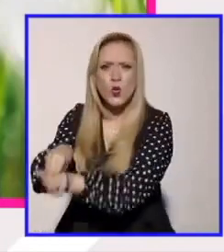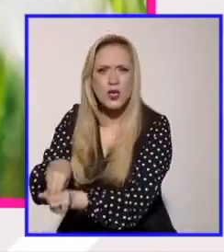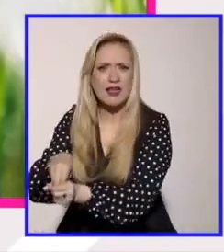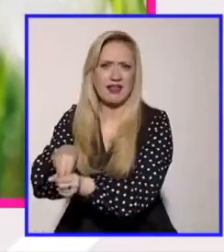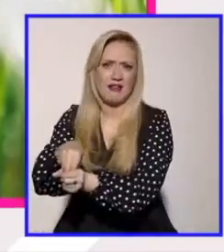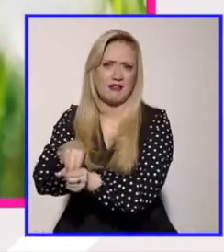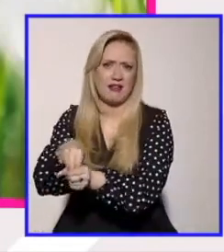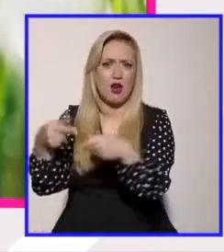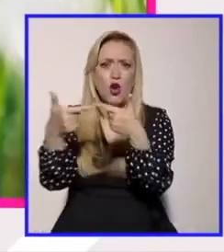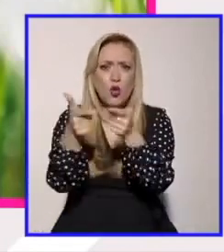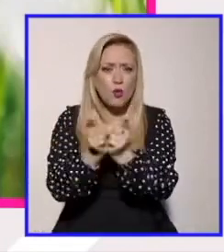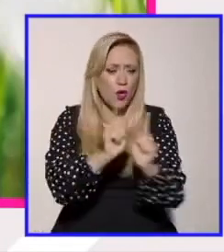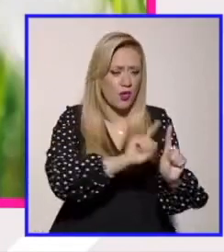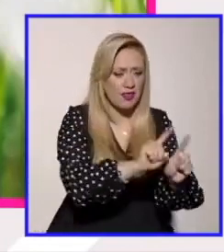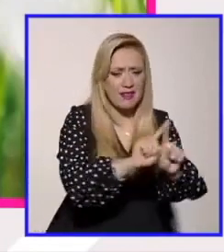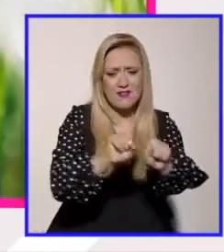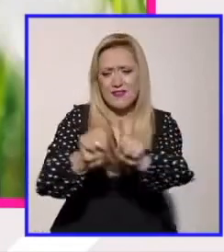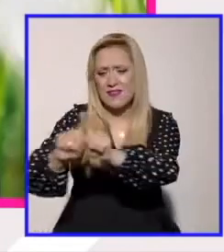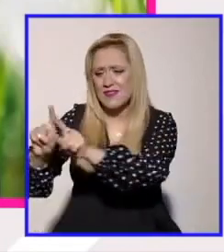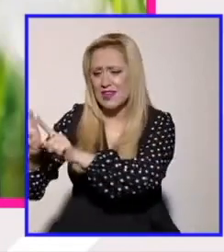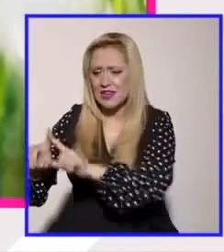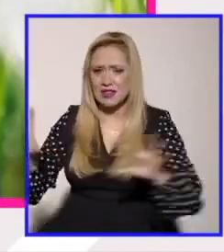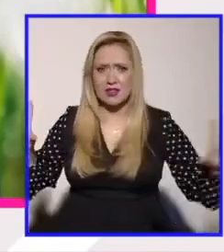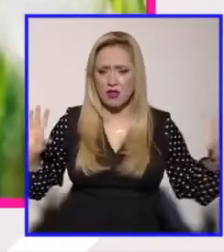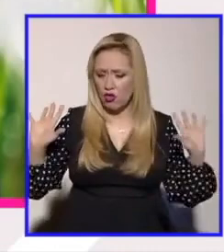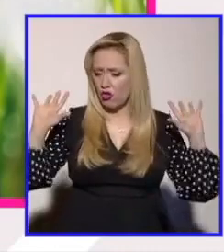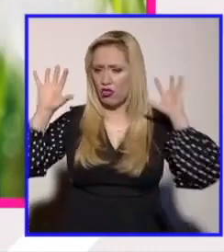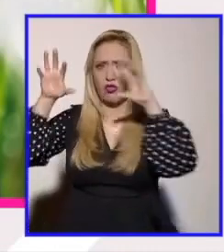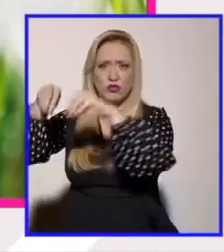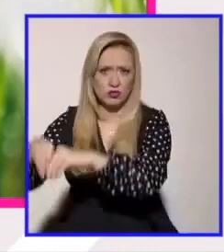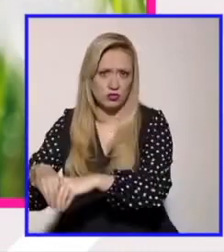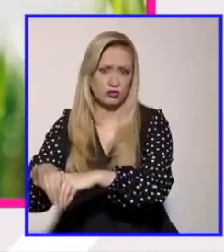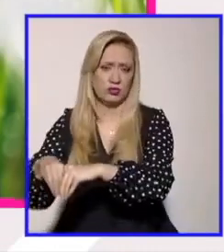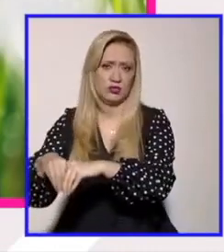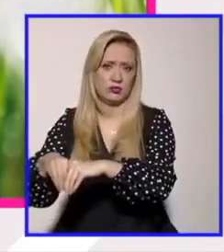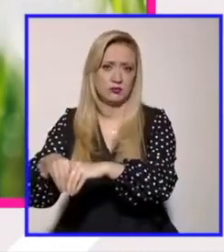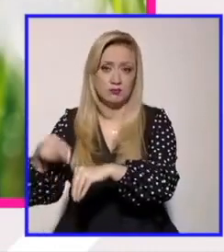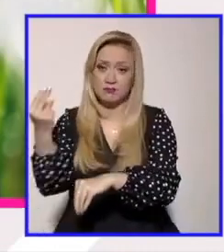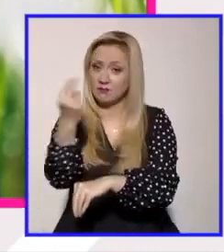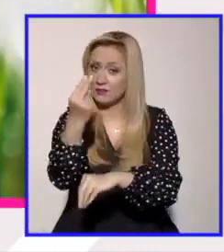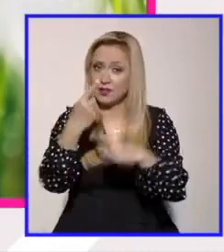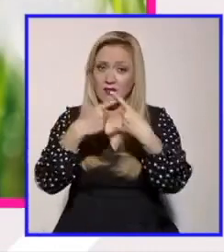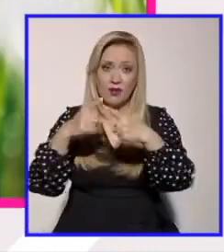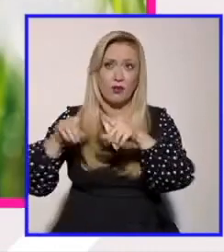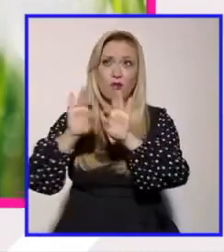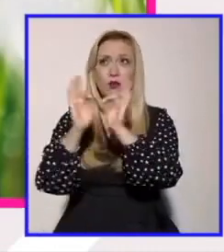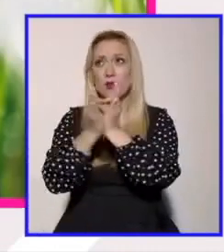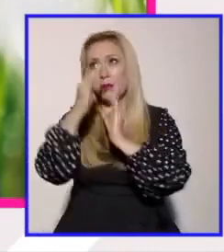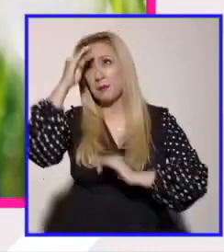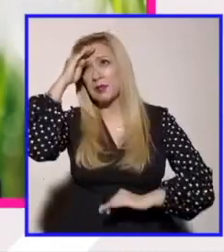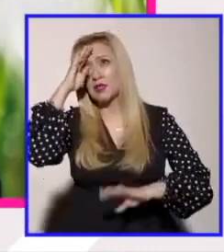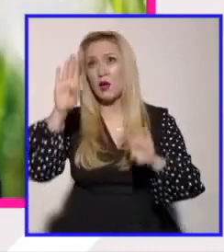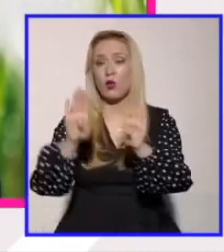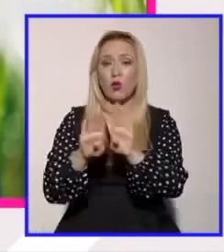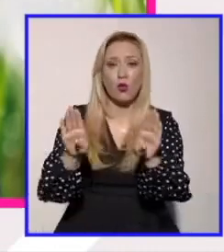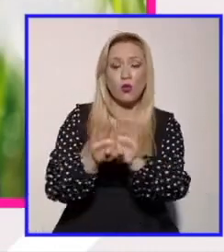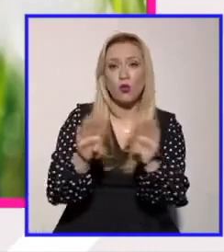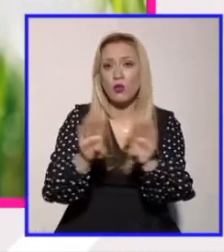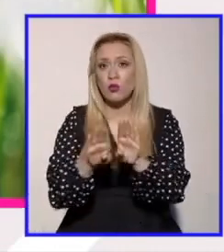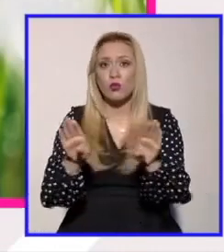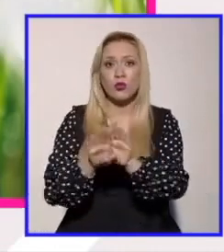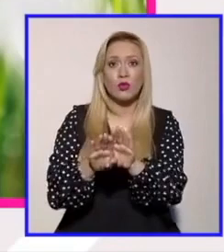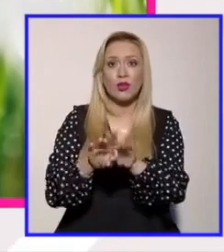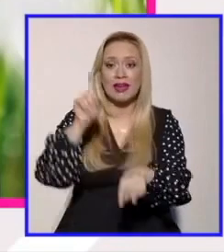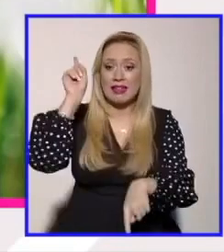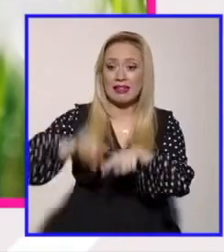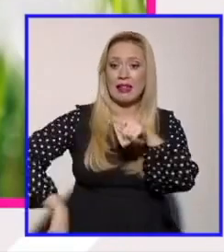causales patriarcales son múltiples y que combatirlas requiere múltiples estrategias yo creo que esa fue una de las grandes